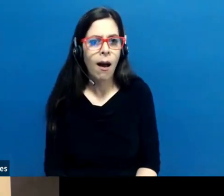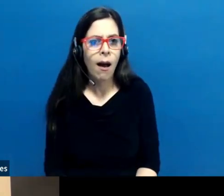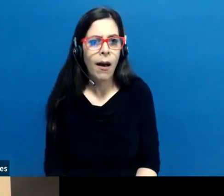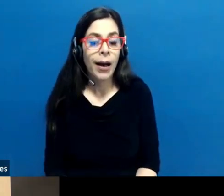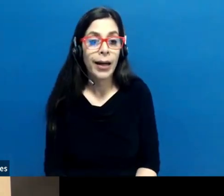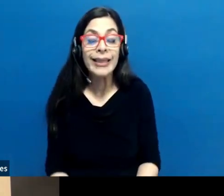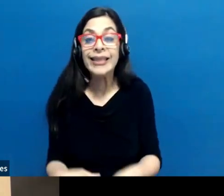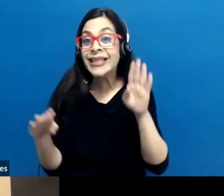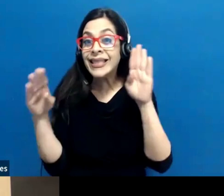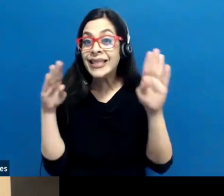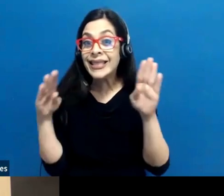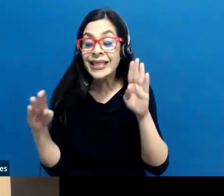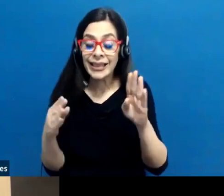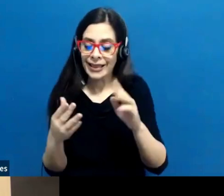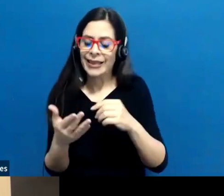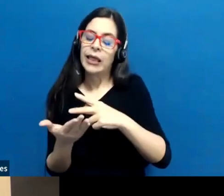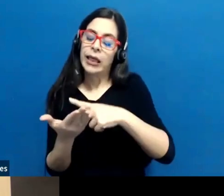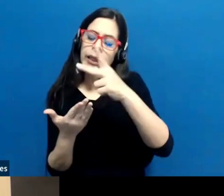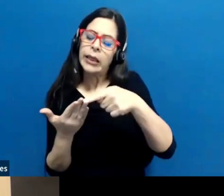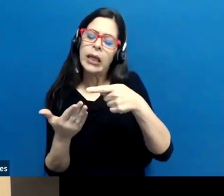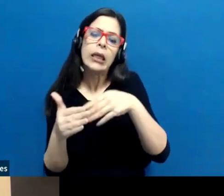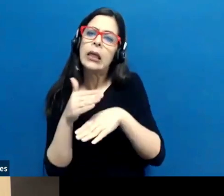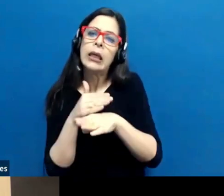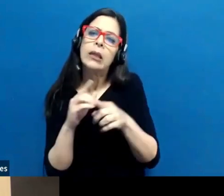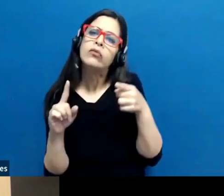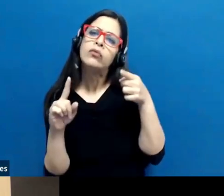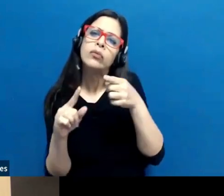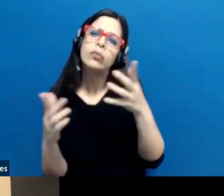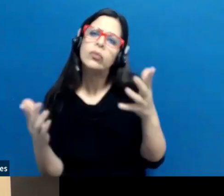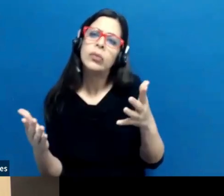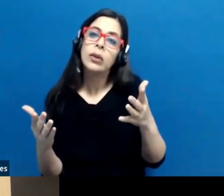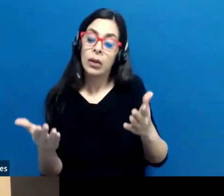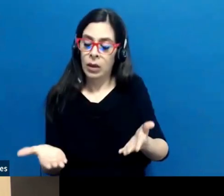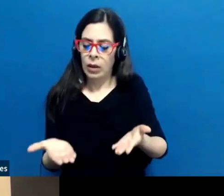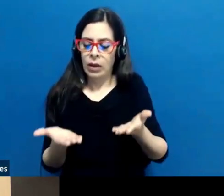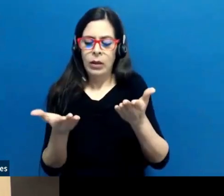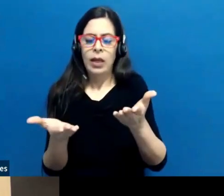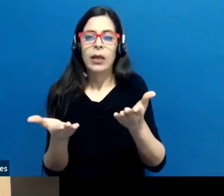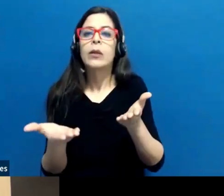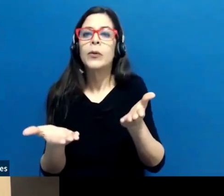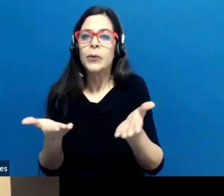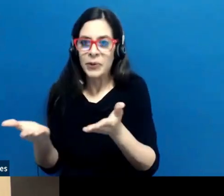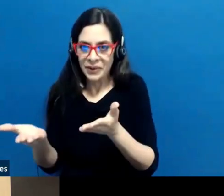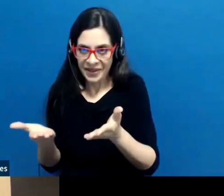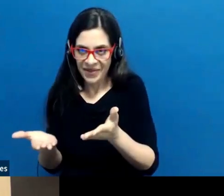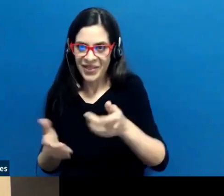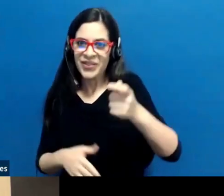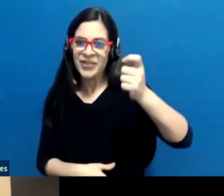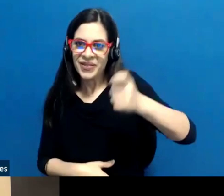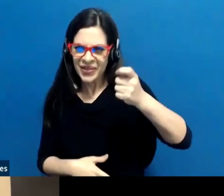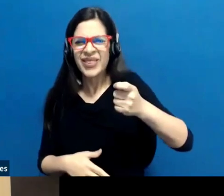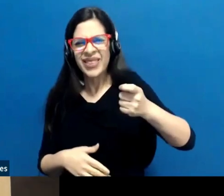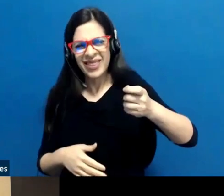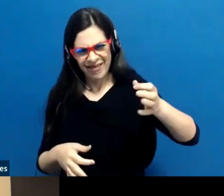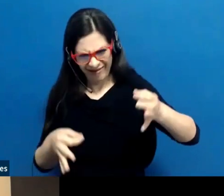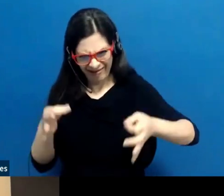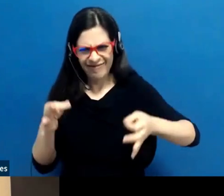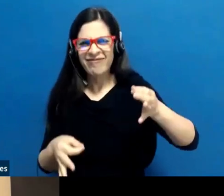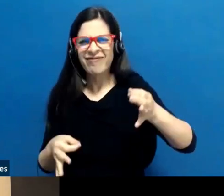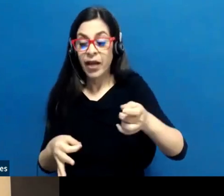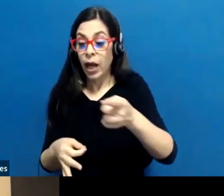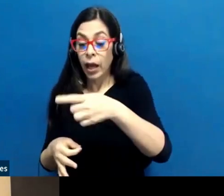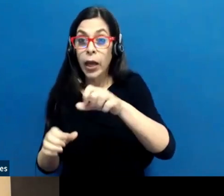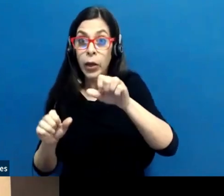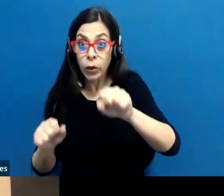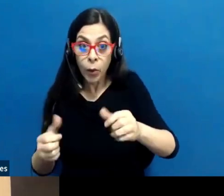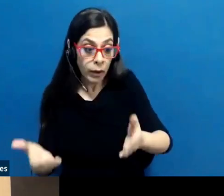Saludos. Pues el programa de accesibilidad tiene como objetivo facilitar que los tribunales y las demás dependencias del Poder Judicial cumplan con las